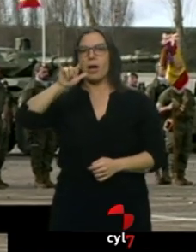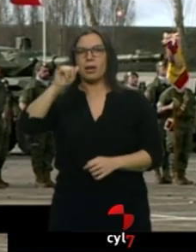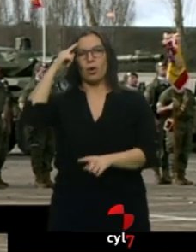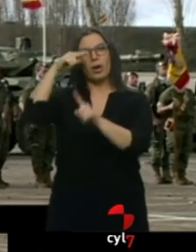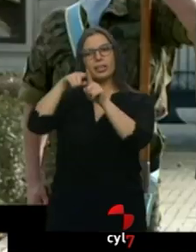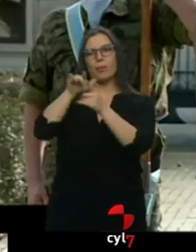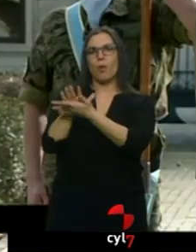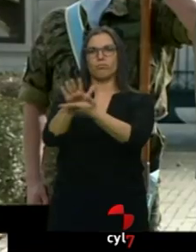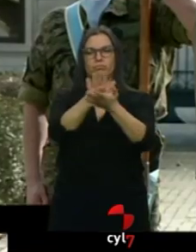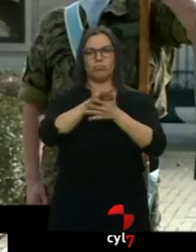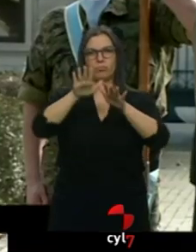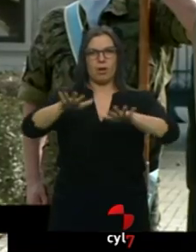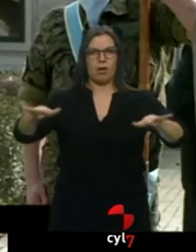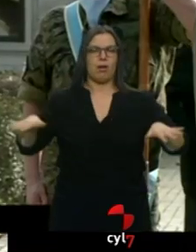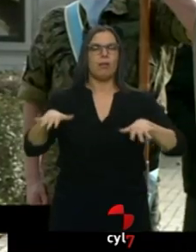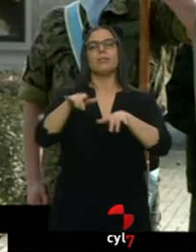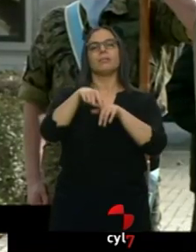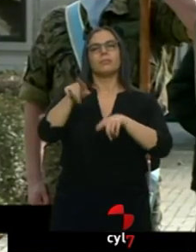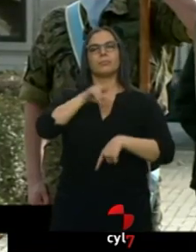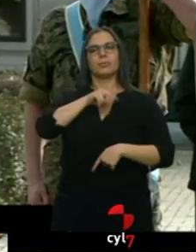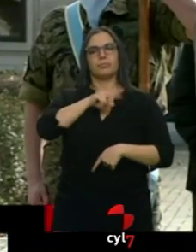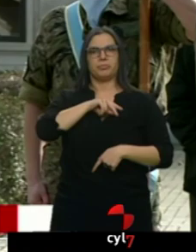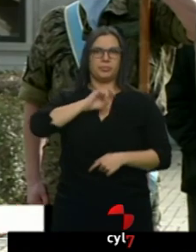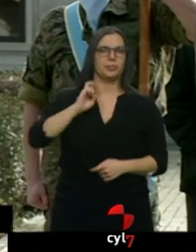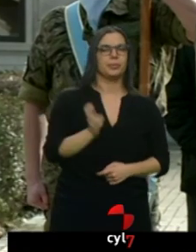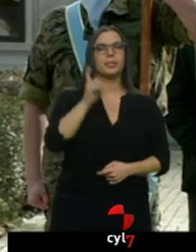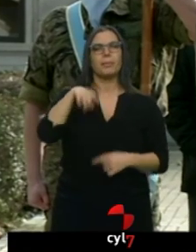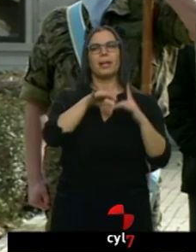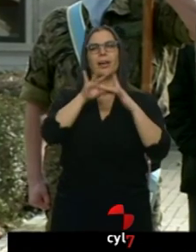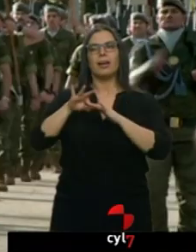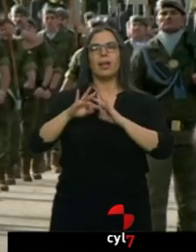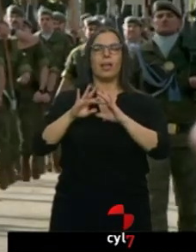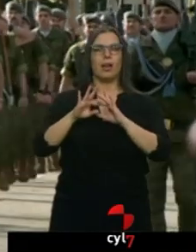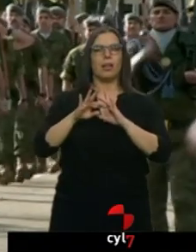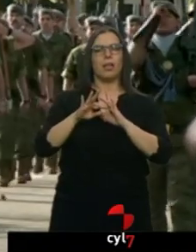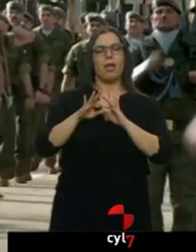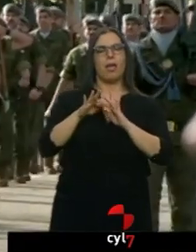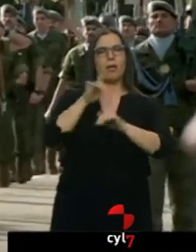aeronáutico, entre muchas condecoraciones. Ha sido líder también de varias misiones internacionales.